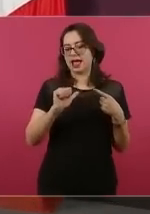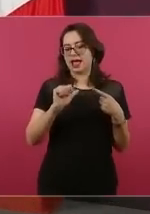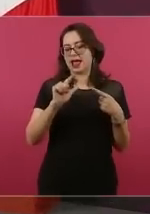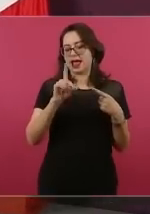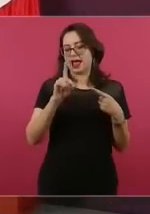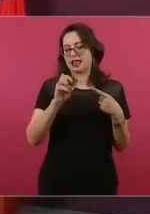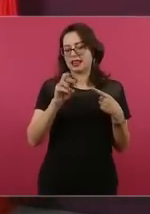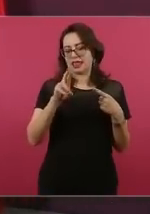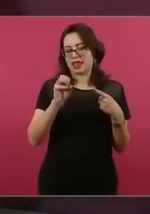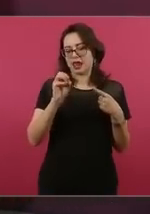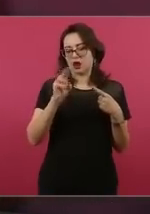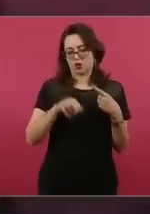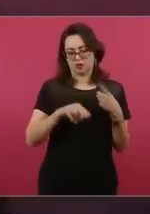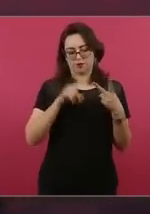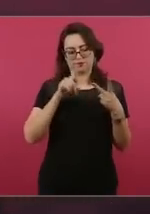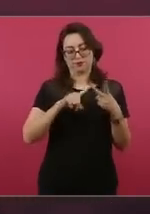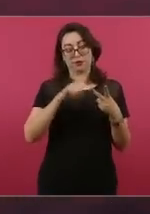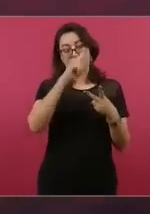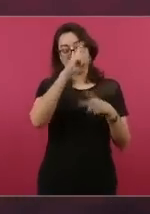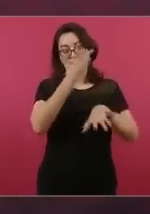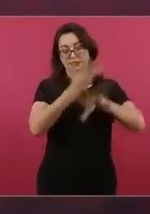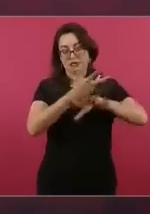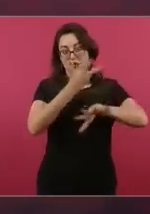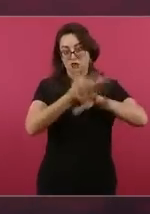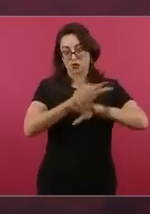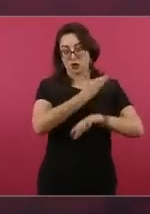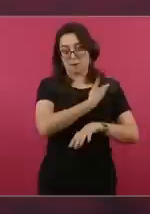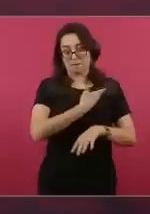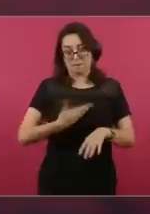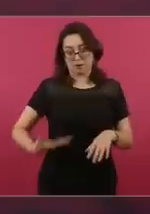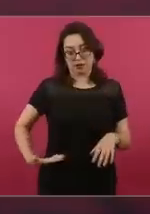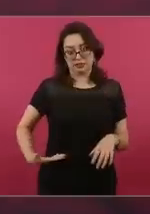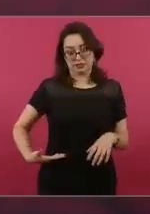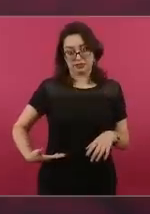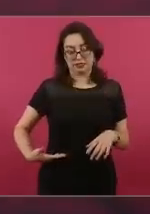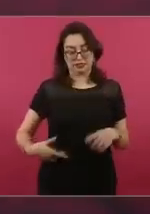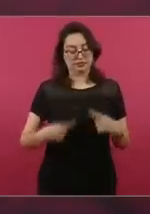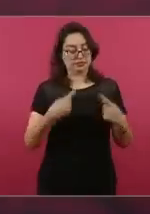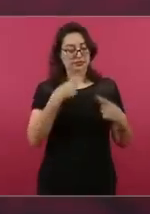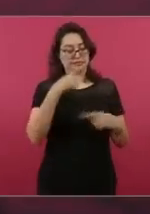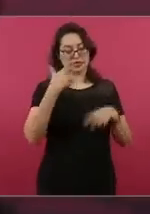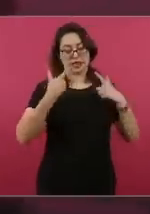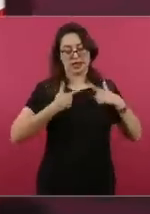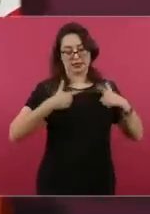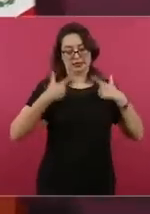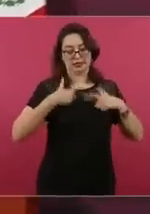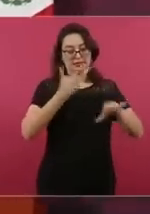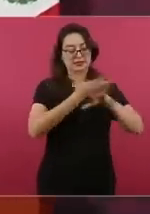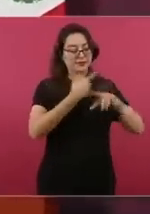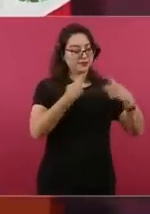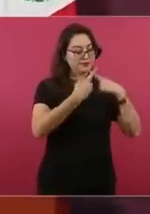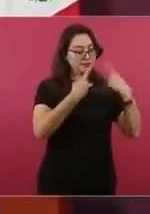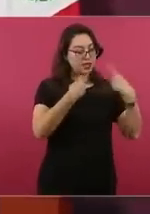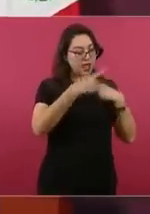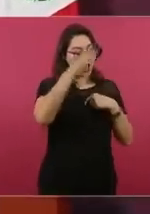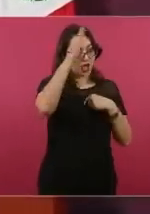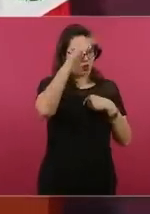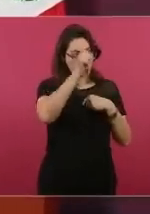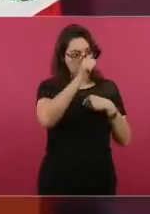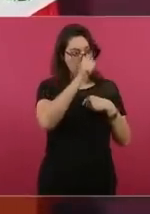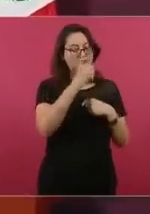Entonces, se pusieron de acuerdo con una agencia en Estados Unidos para introducir armas.